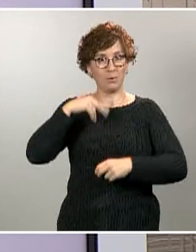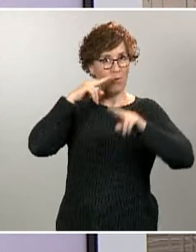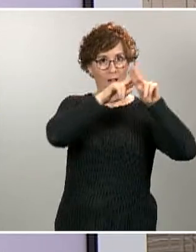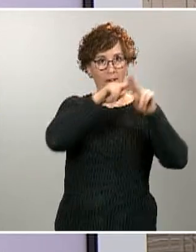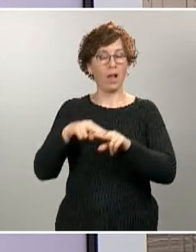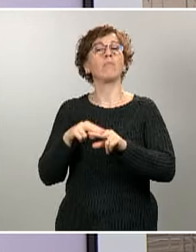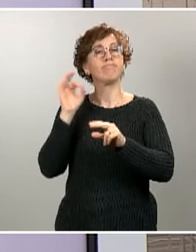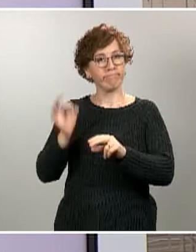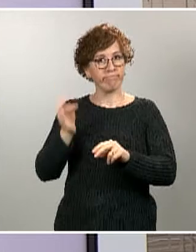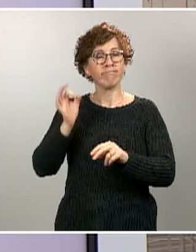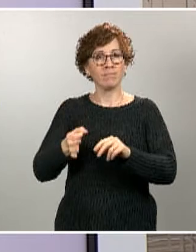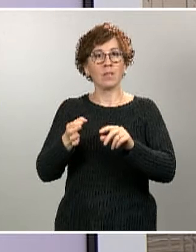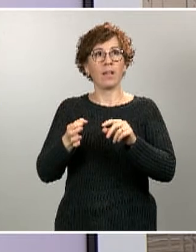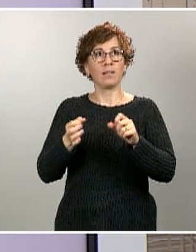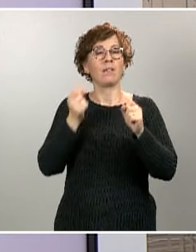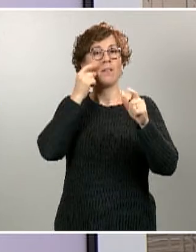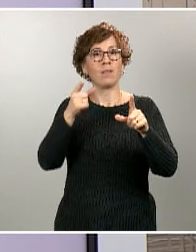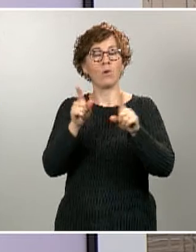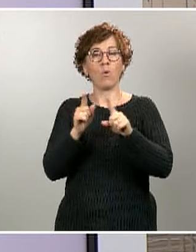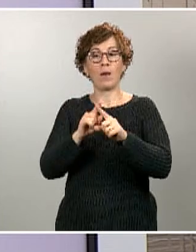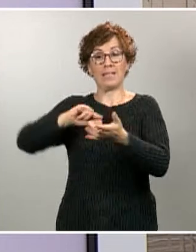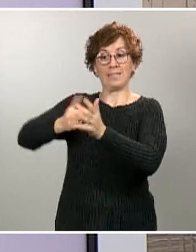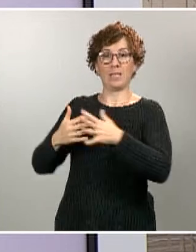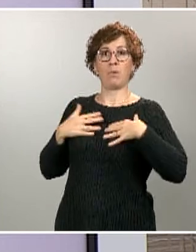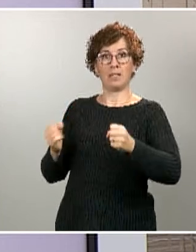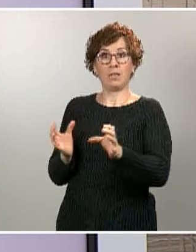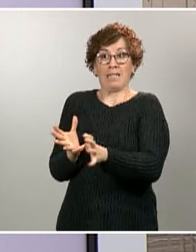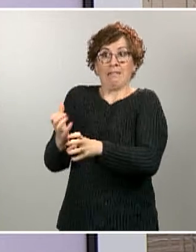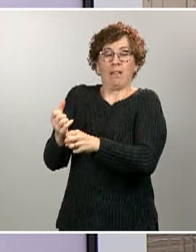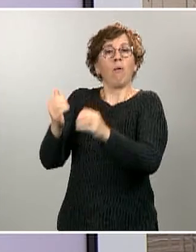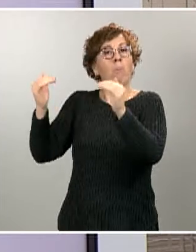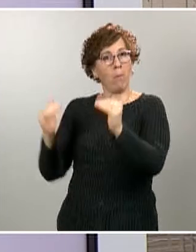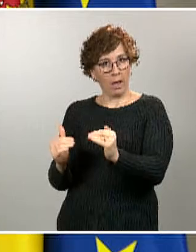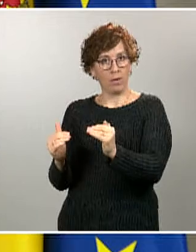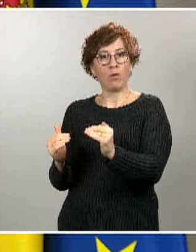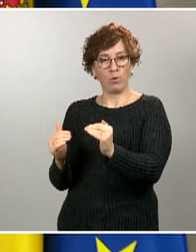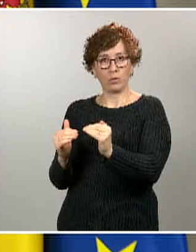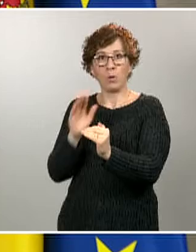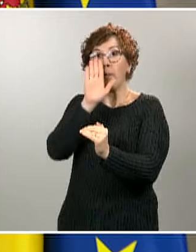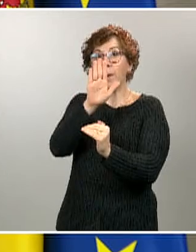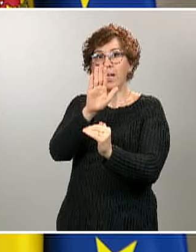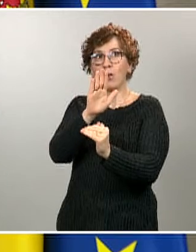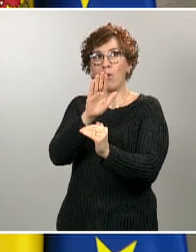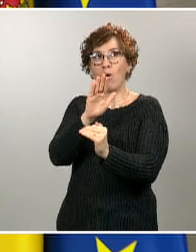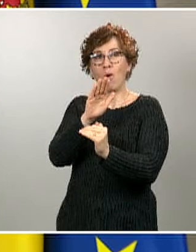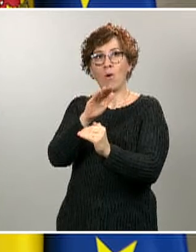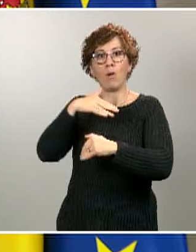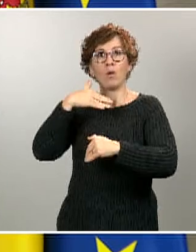de presión en el sistema sanitario, que había que mantener la capacidad asistencial en todo el territorio